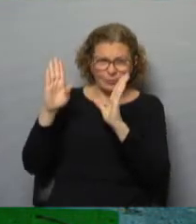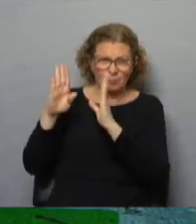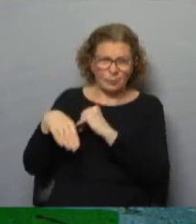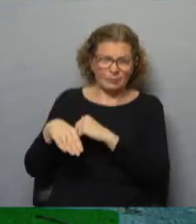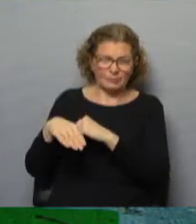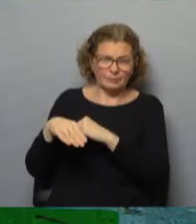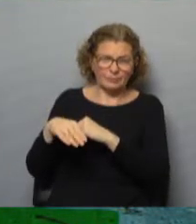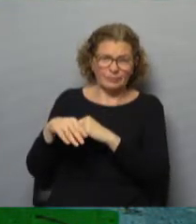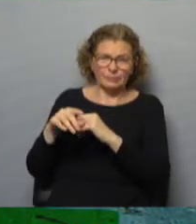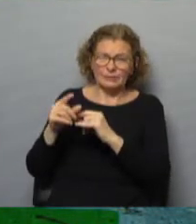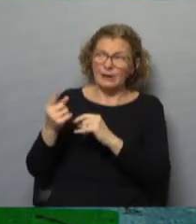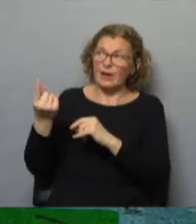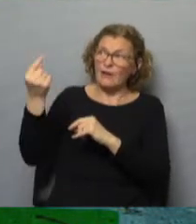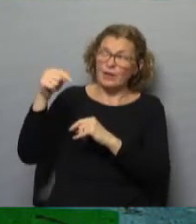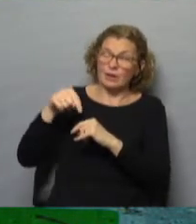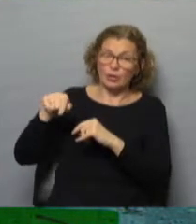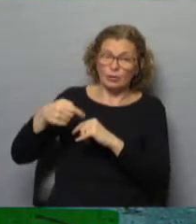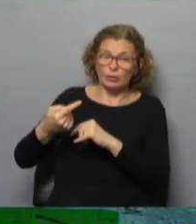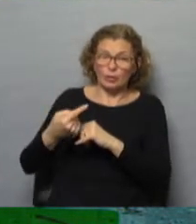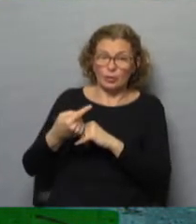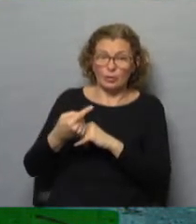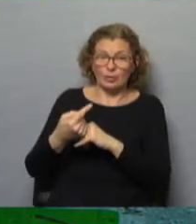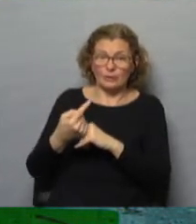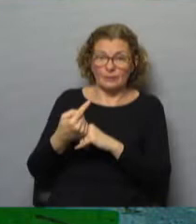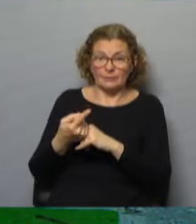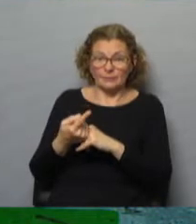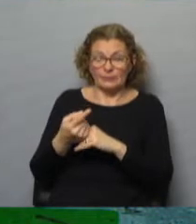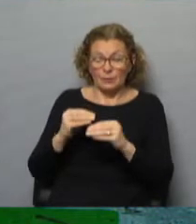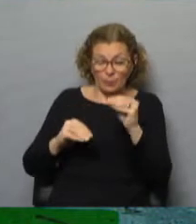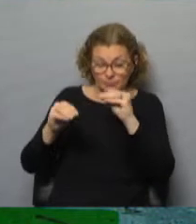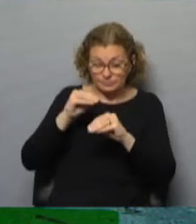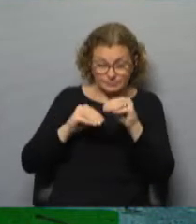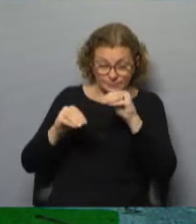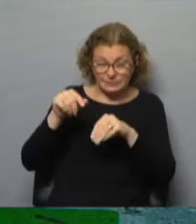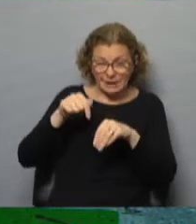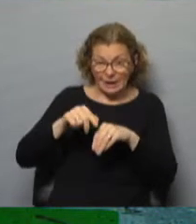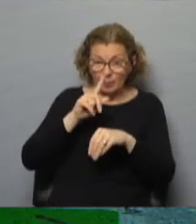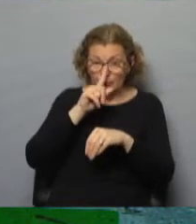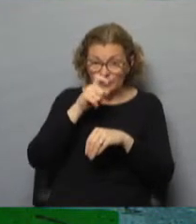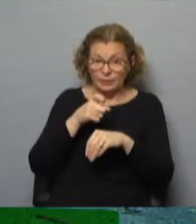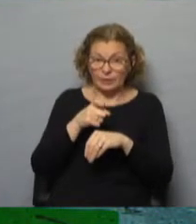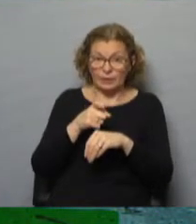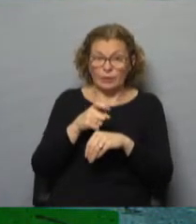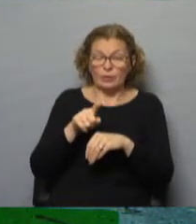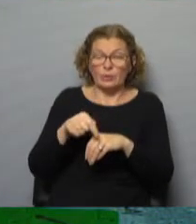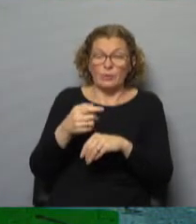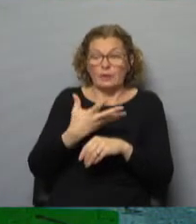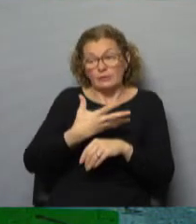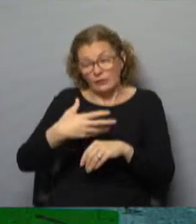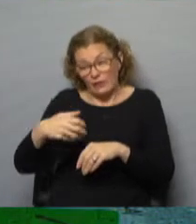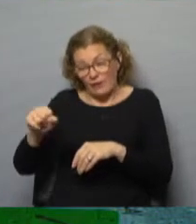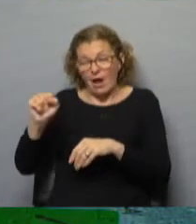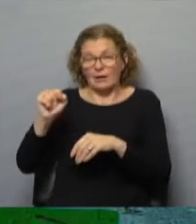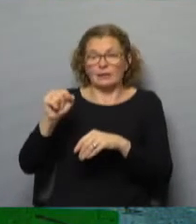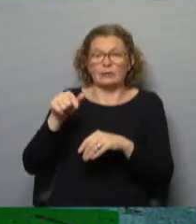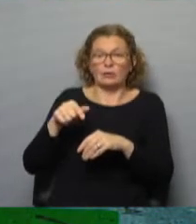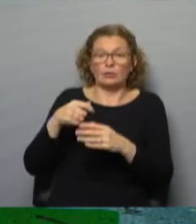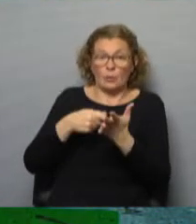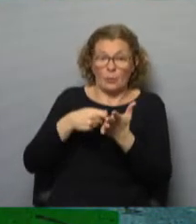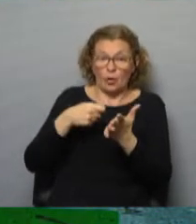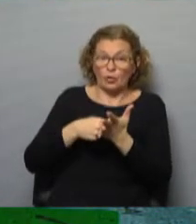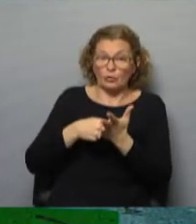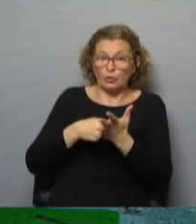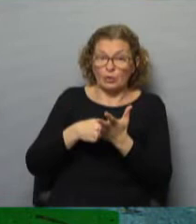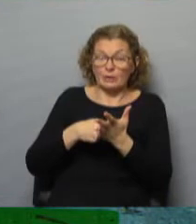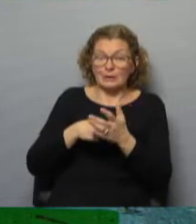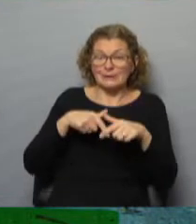son importadas, vienen de afuera, y que se debe armar luego aquí en Montevideo, trasladar y demás, todo eso tiene un gran costo,